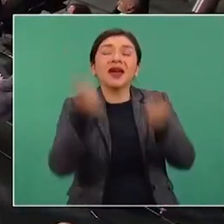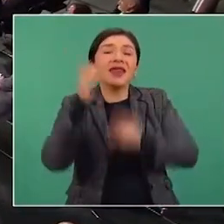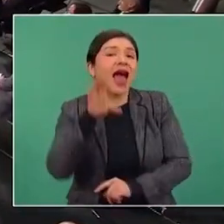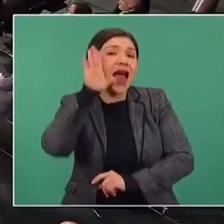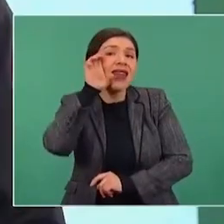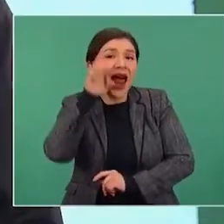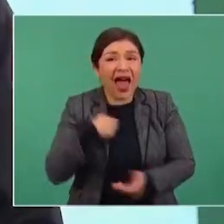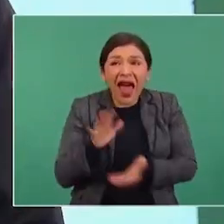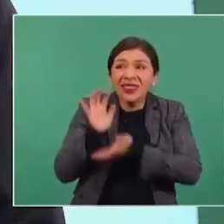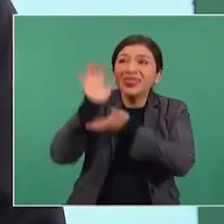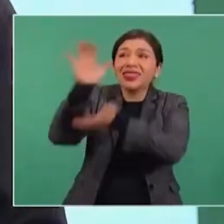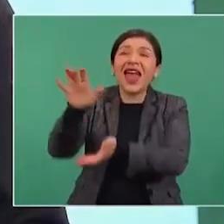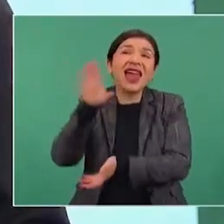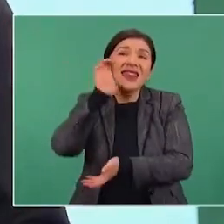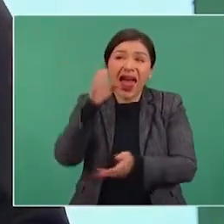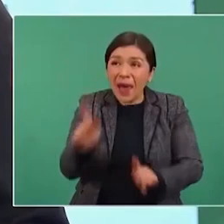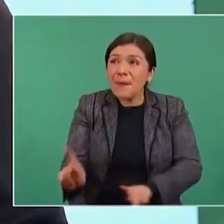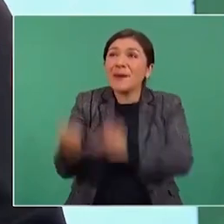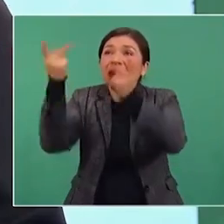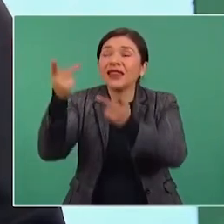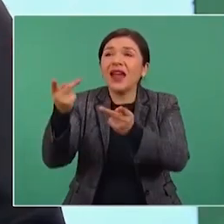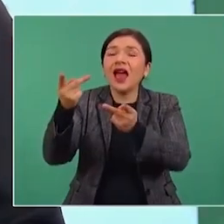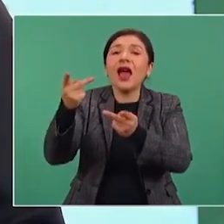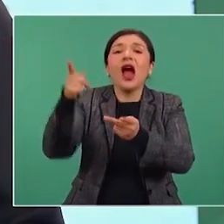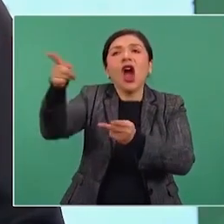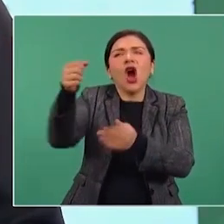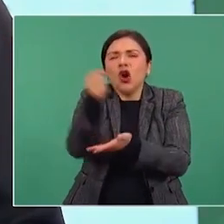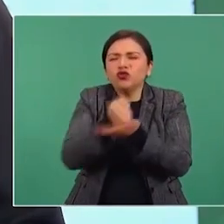y comprar jugo de naranja.